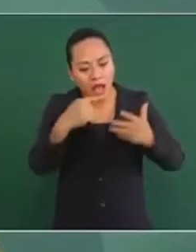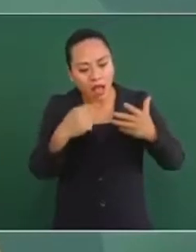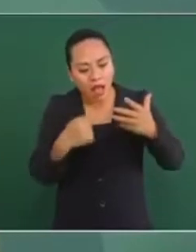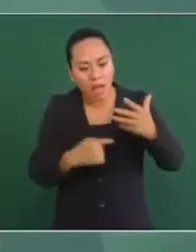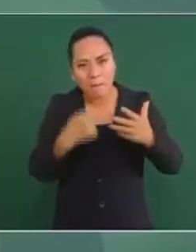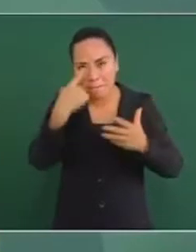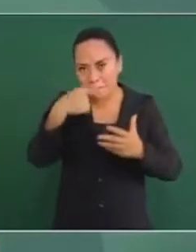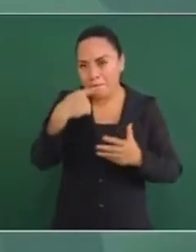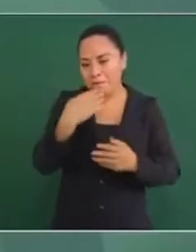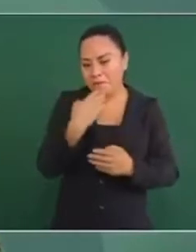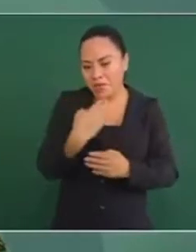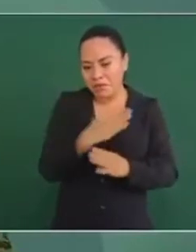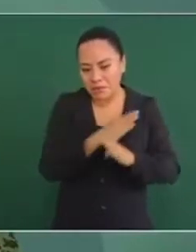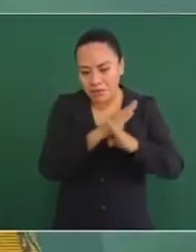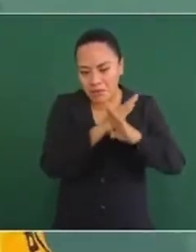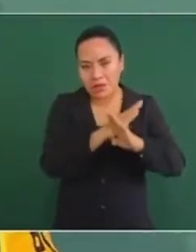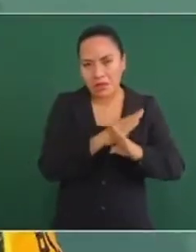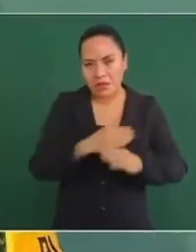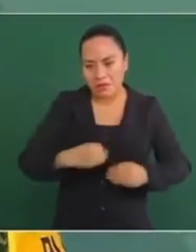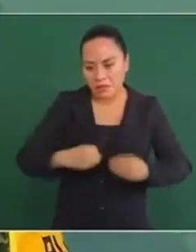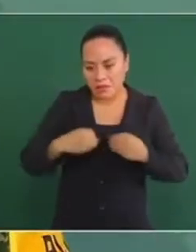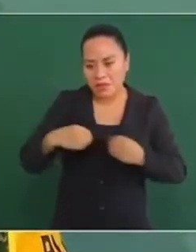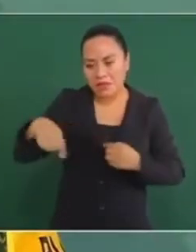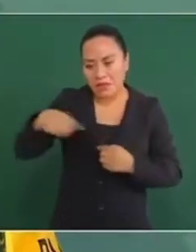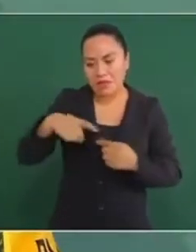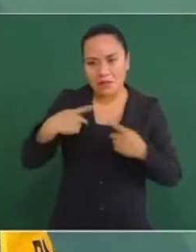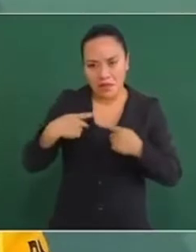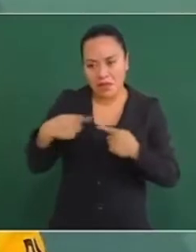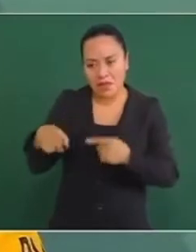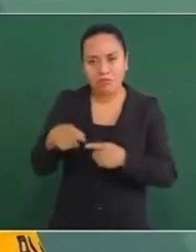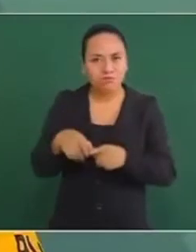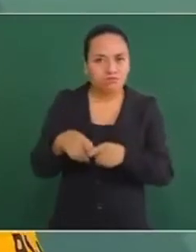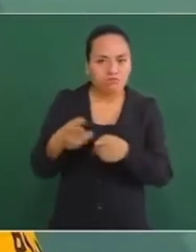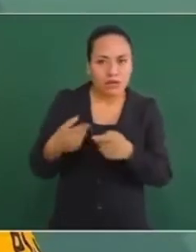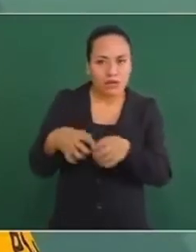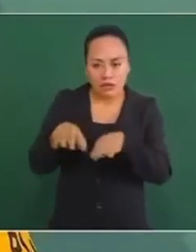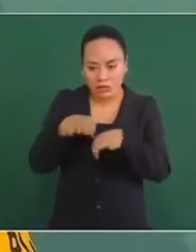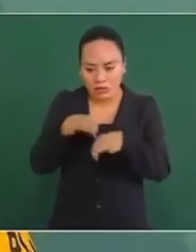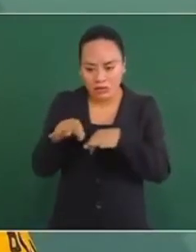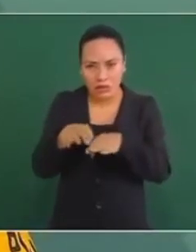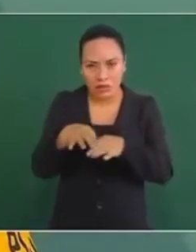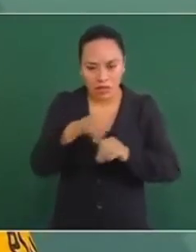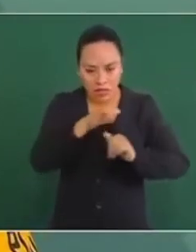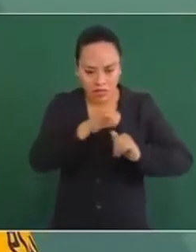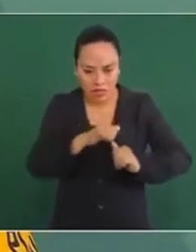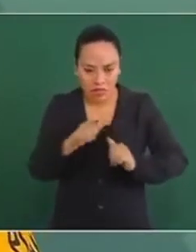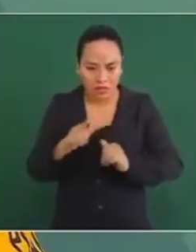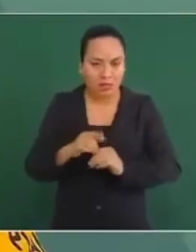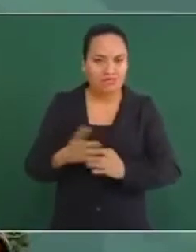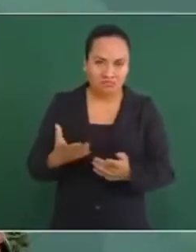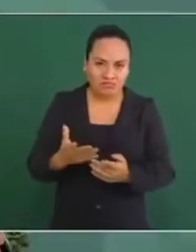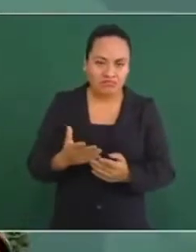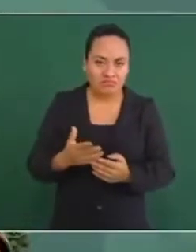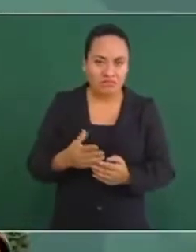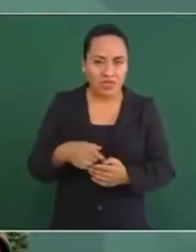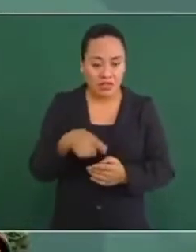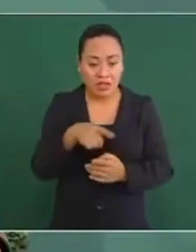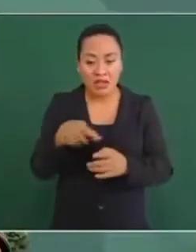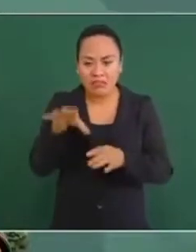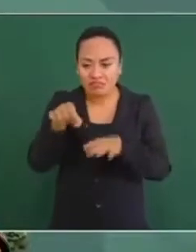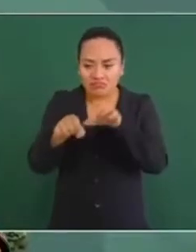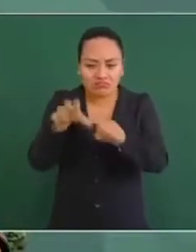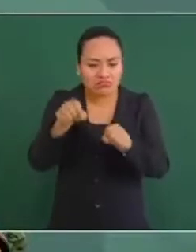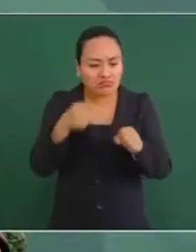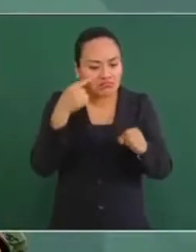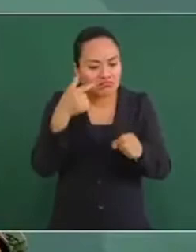puedan salvaguardar la vida del personal. Lo que hemos encontrado, repito, no corresponde a esas